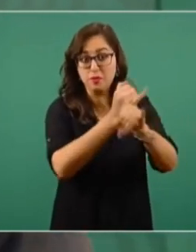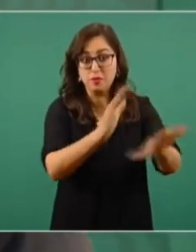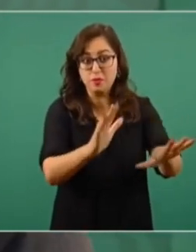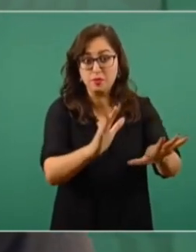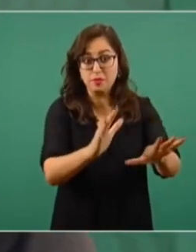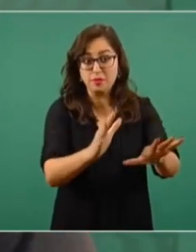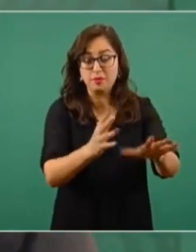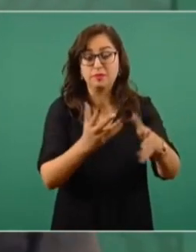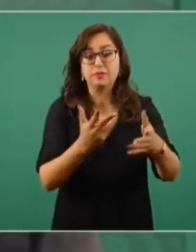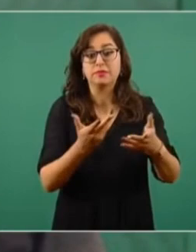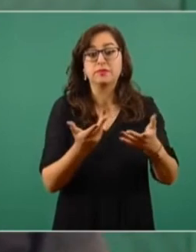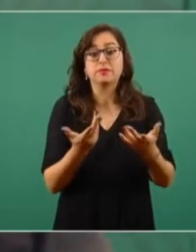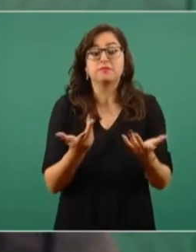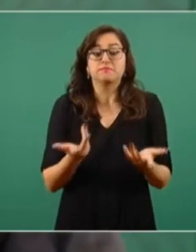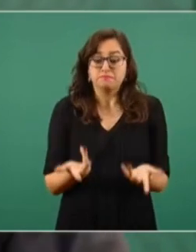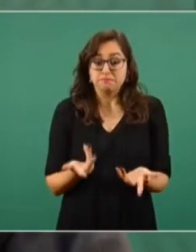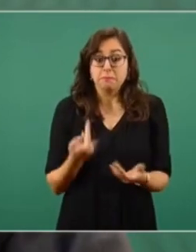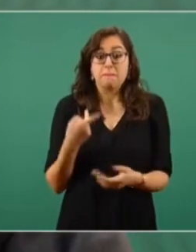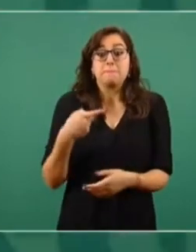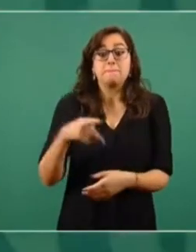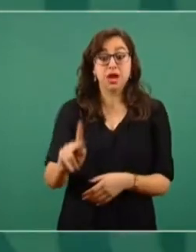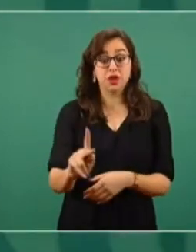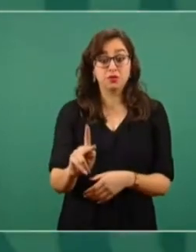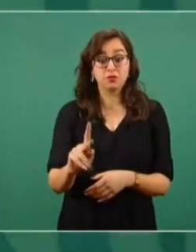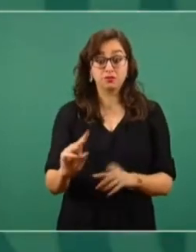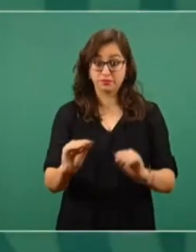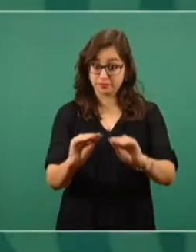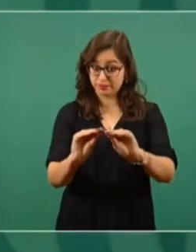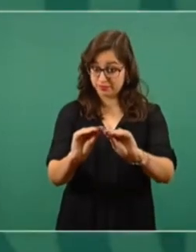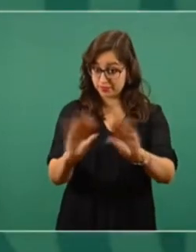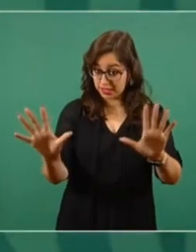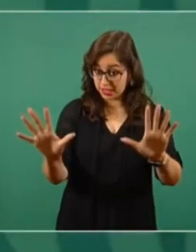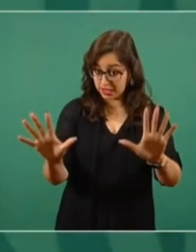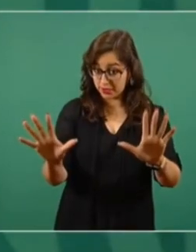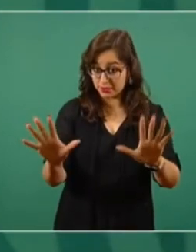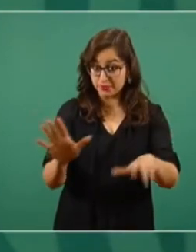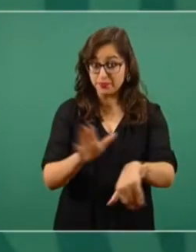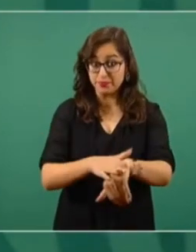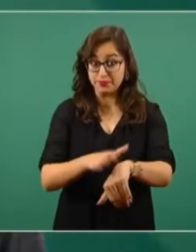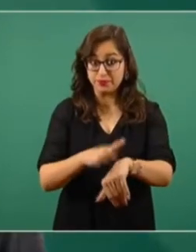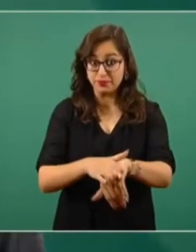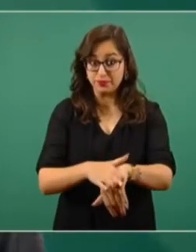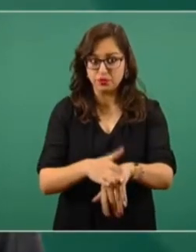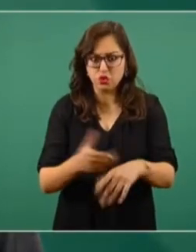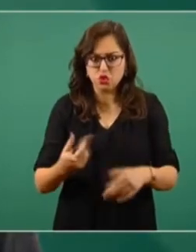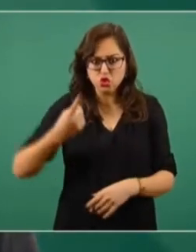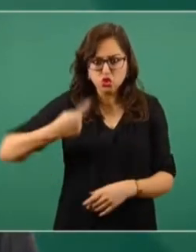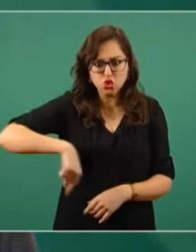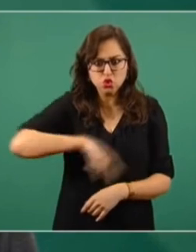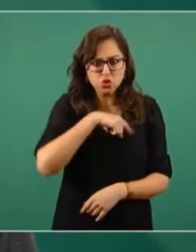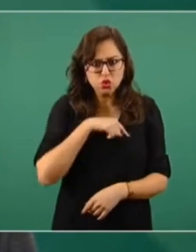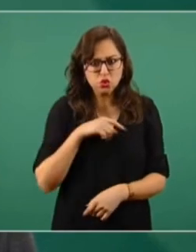No hay, y esto lo quiero dejar en claro, una represalia.